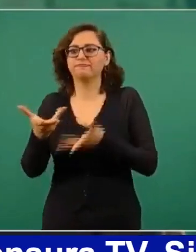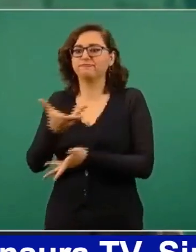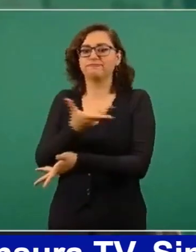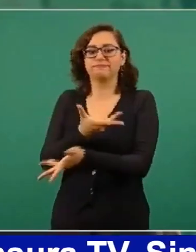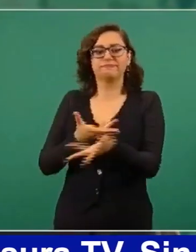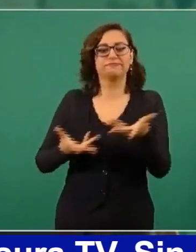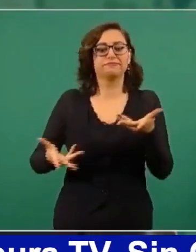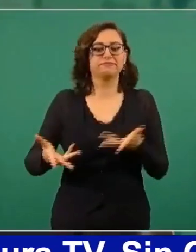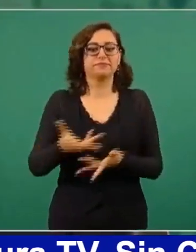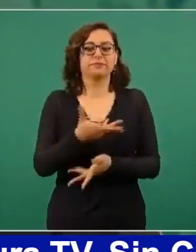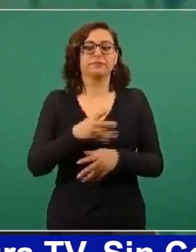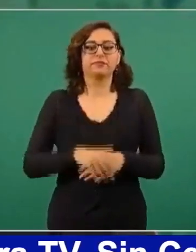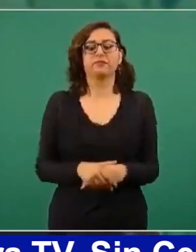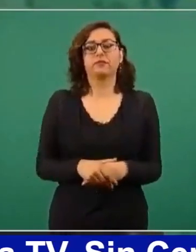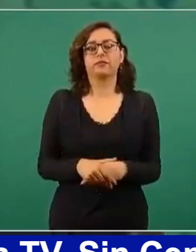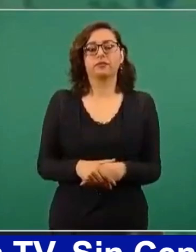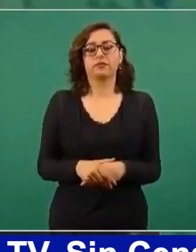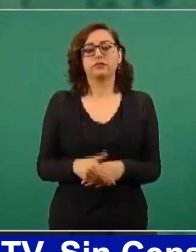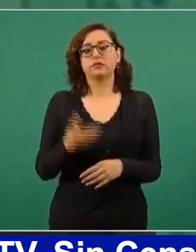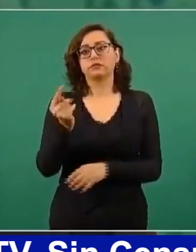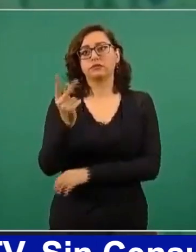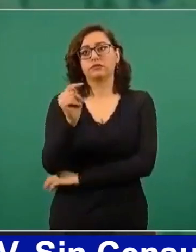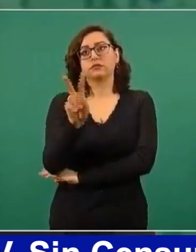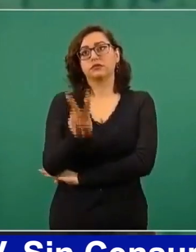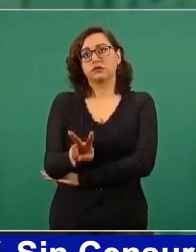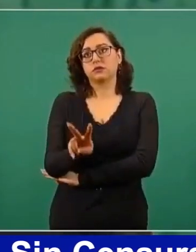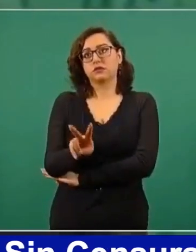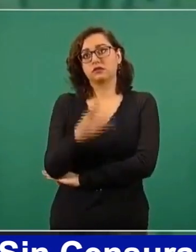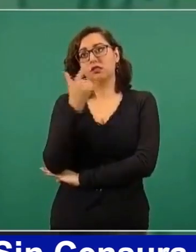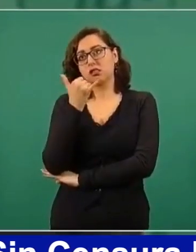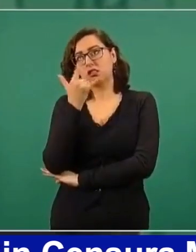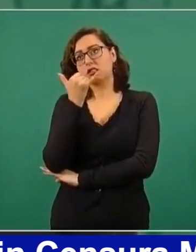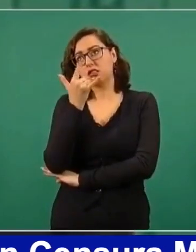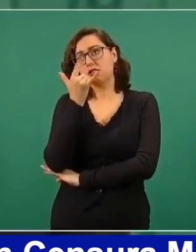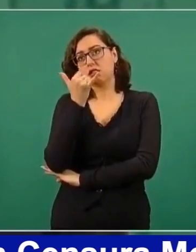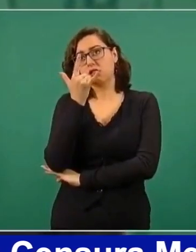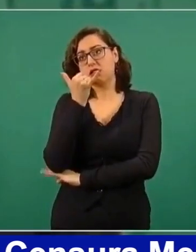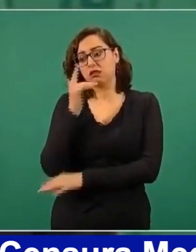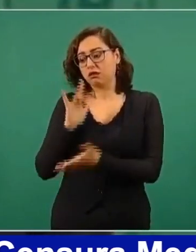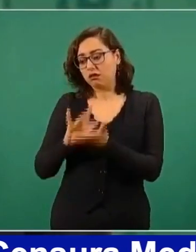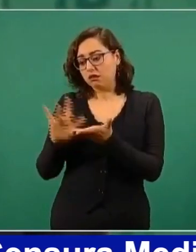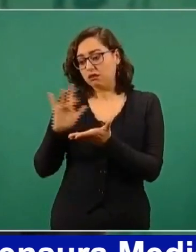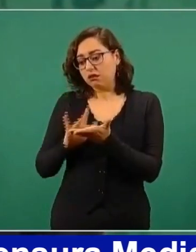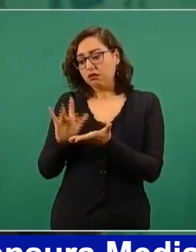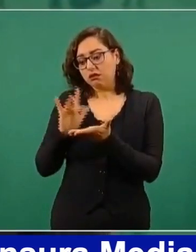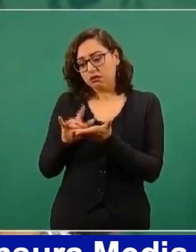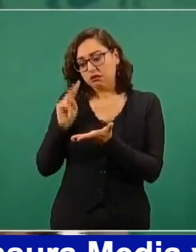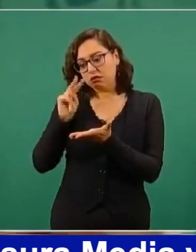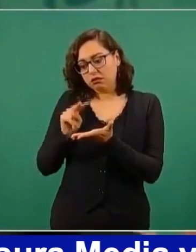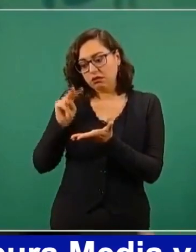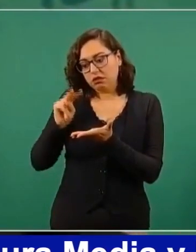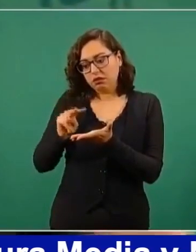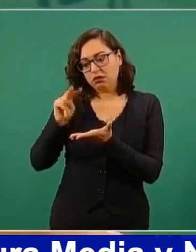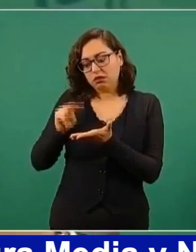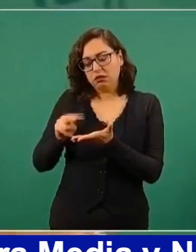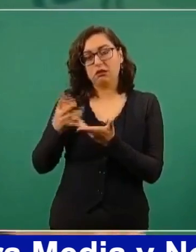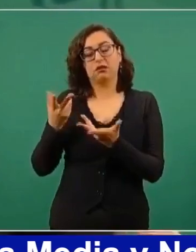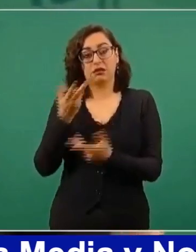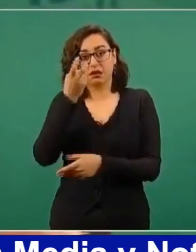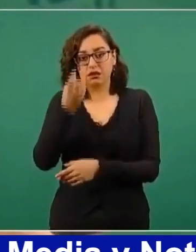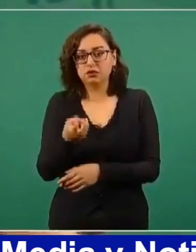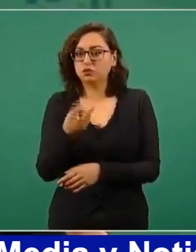No es estar enfrente de un televisor, de una pantalla, de una tabla, es estar